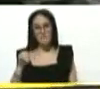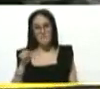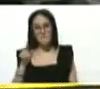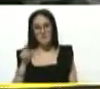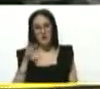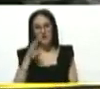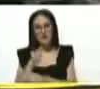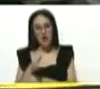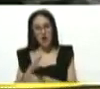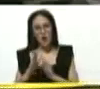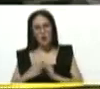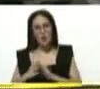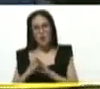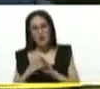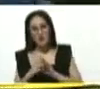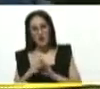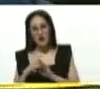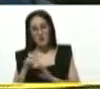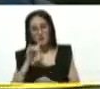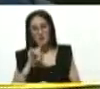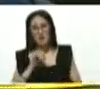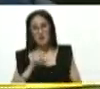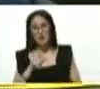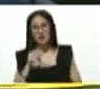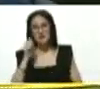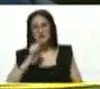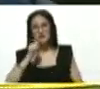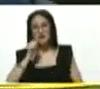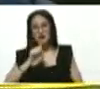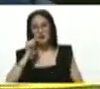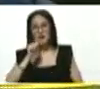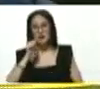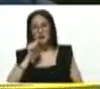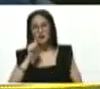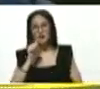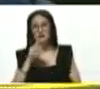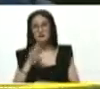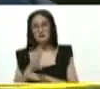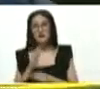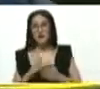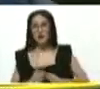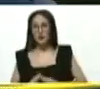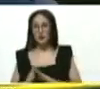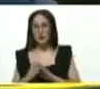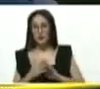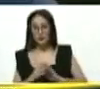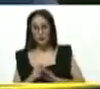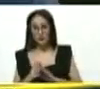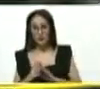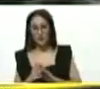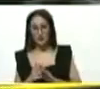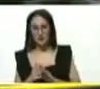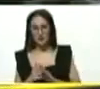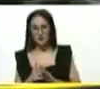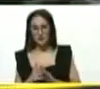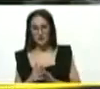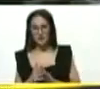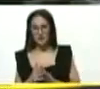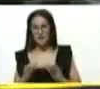me lo informó en tiempo real, el sábado. Fue una comunidad, habían empezado,